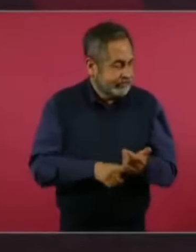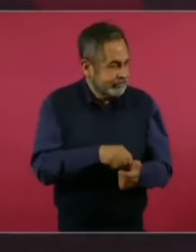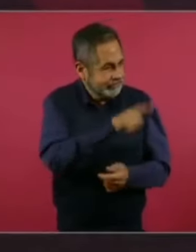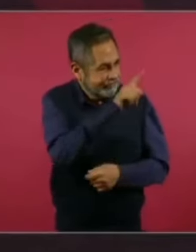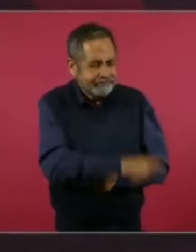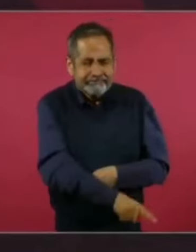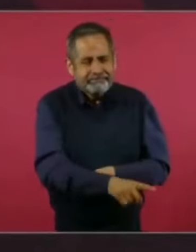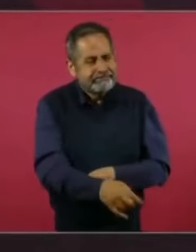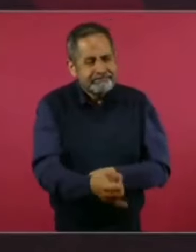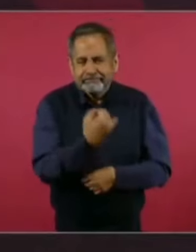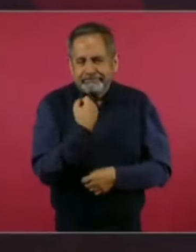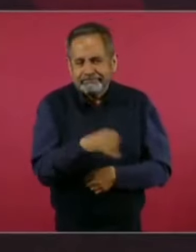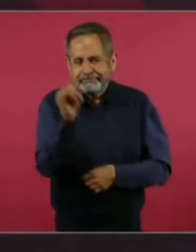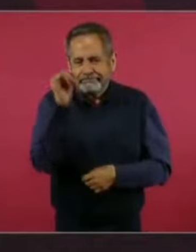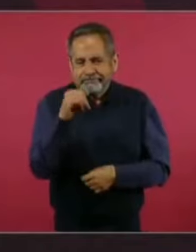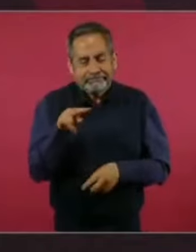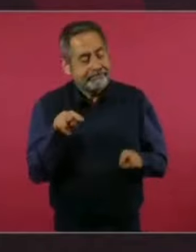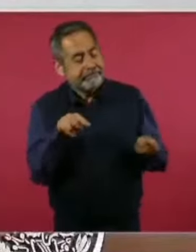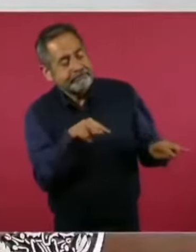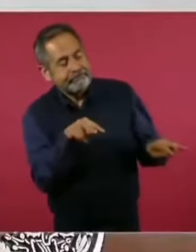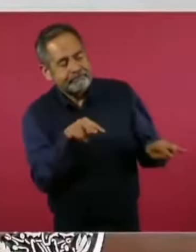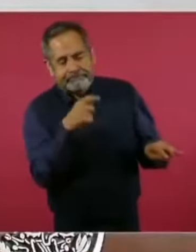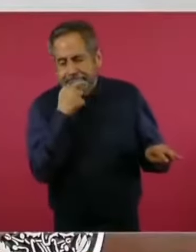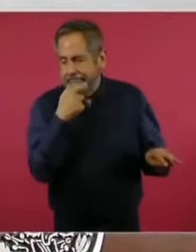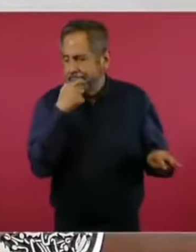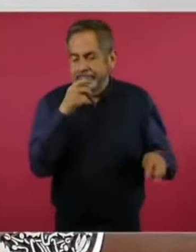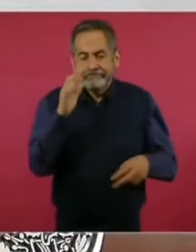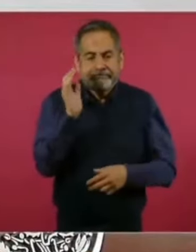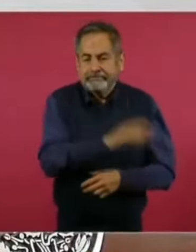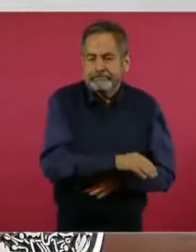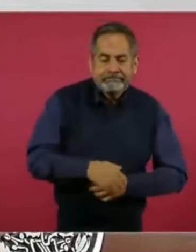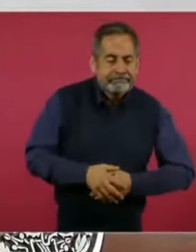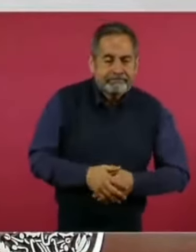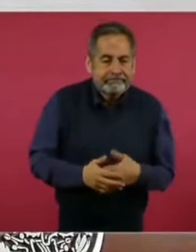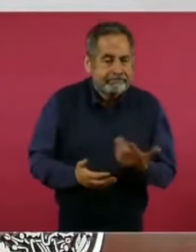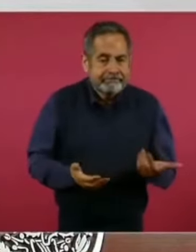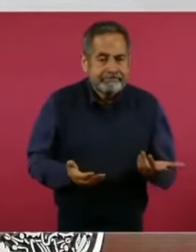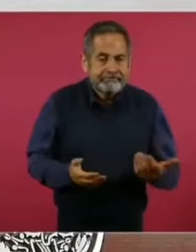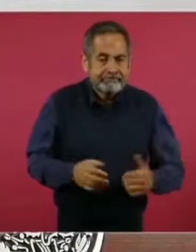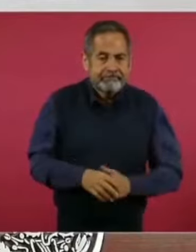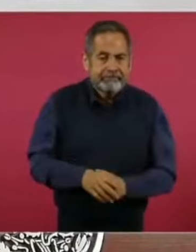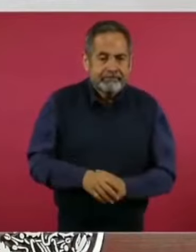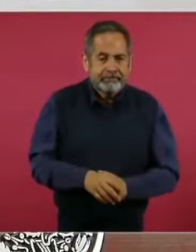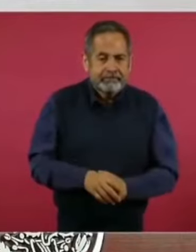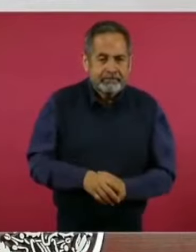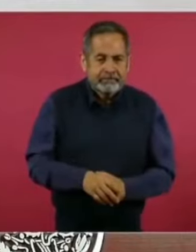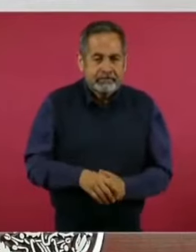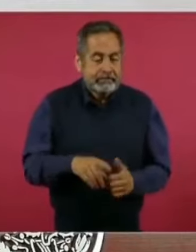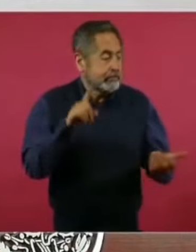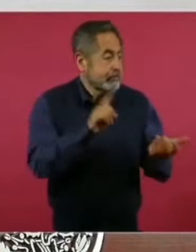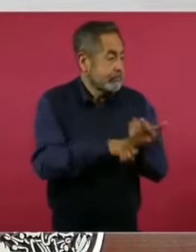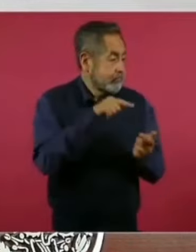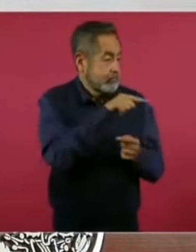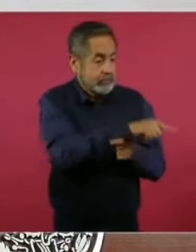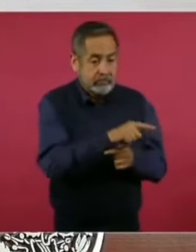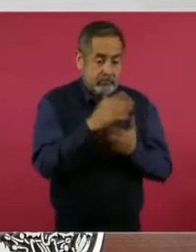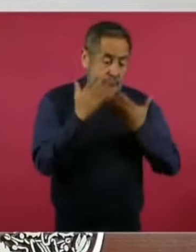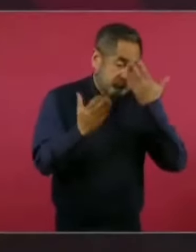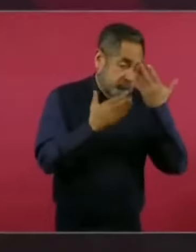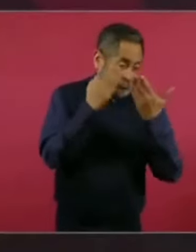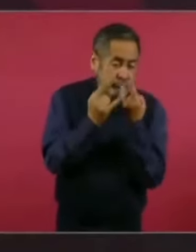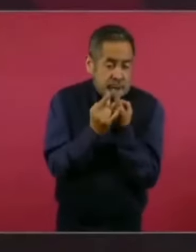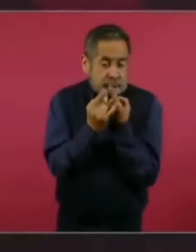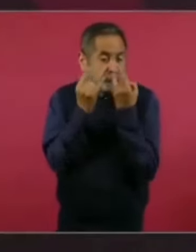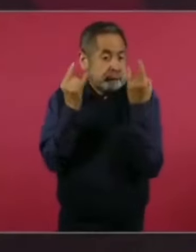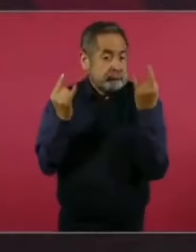que hace alguien que hizo su doctorado en Historia